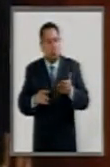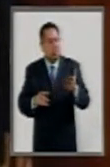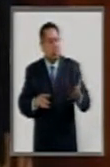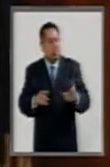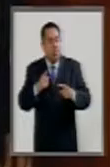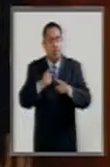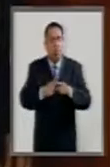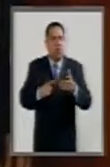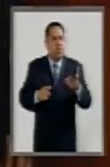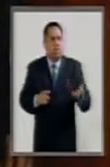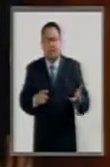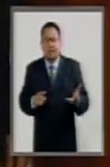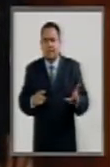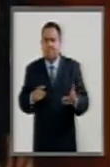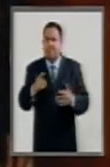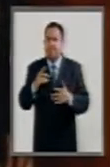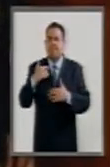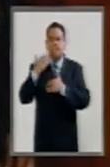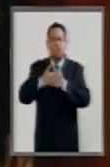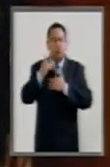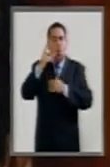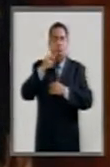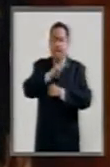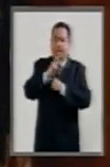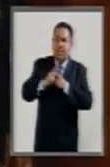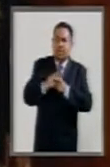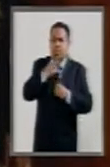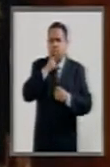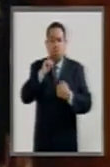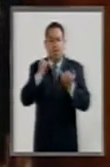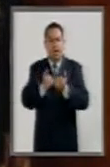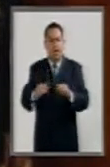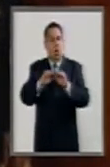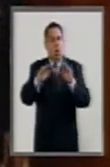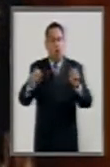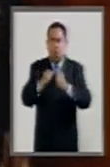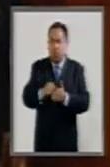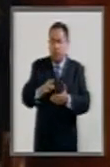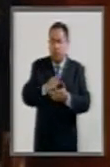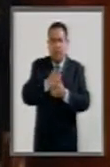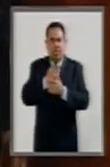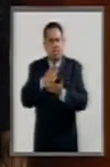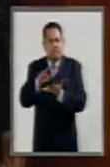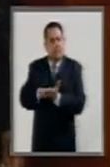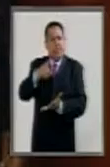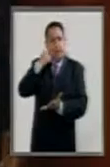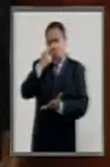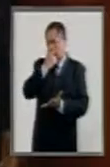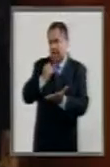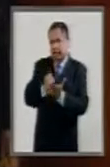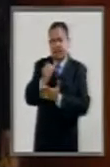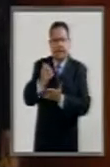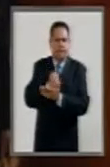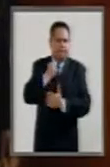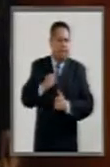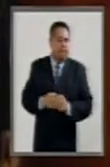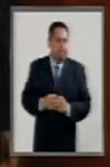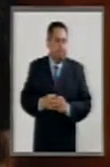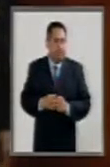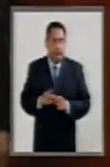construcción de un país igualitario y democrático. Desde el movimiento